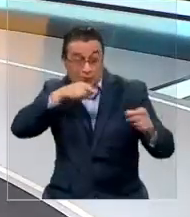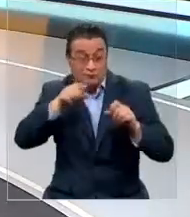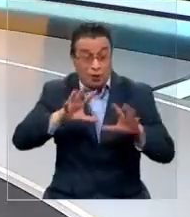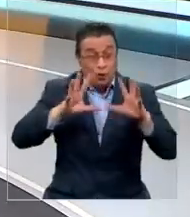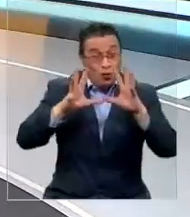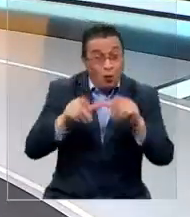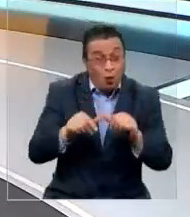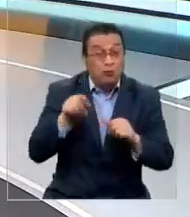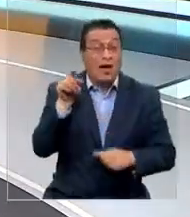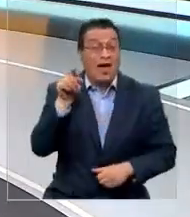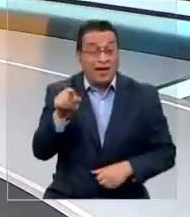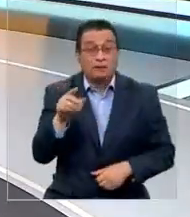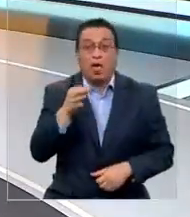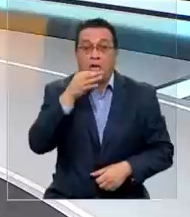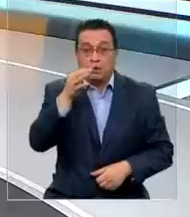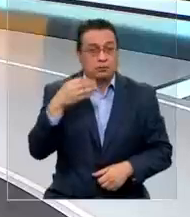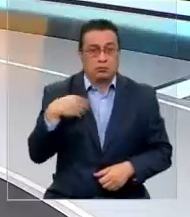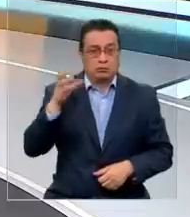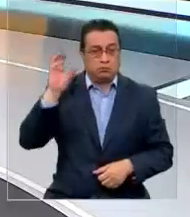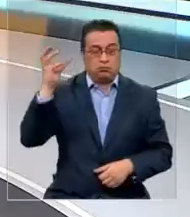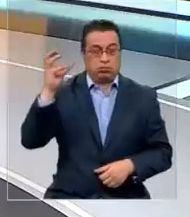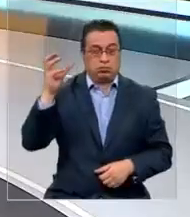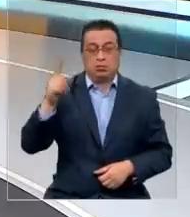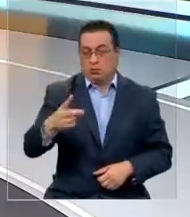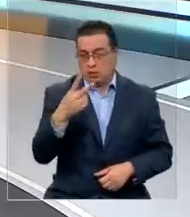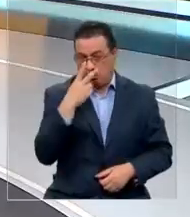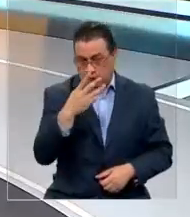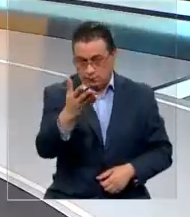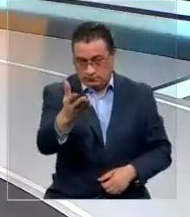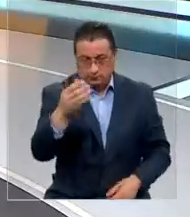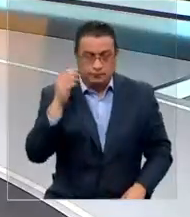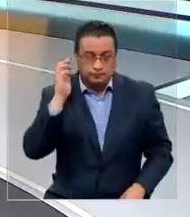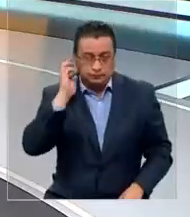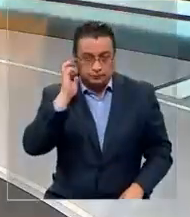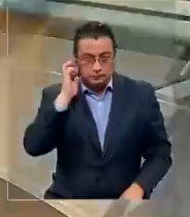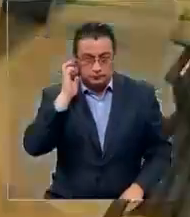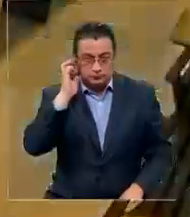ocurrió, dicen desconocer. El reportaje con Francisca Enríquez.